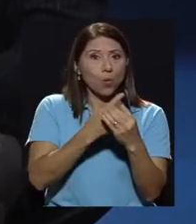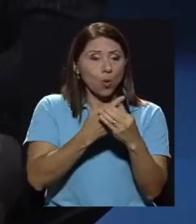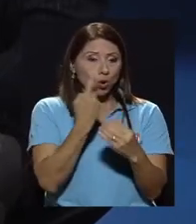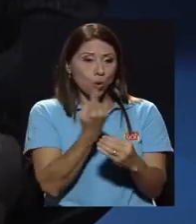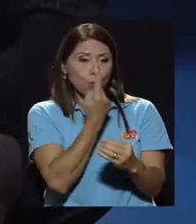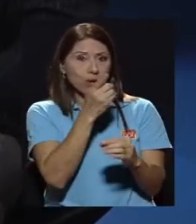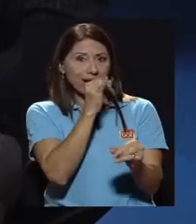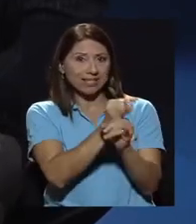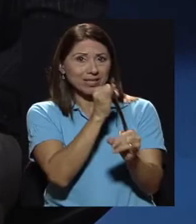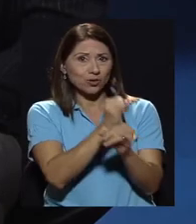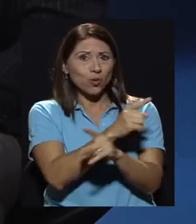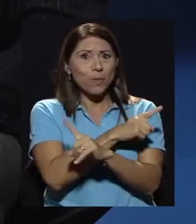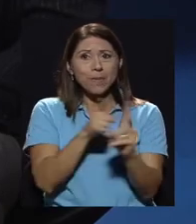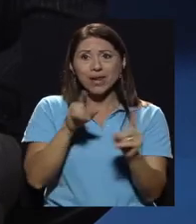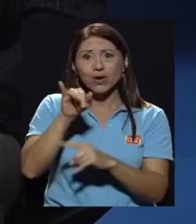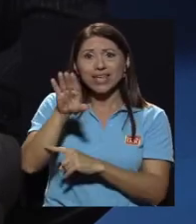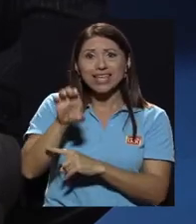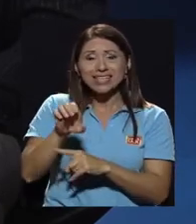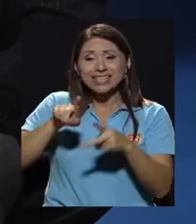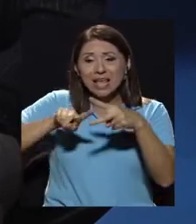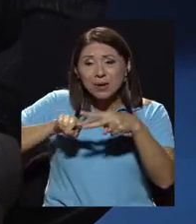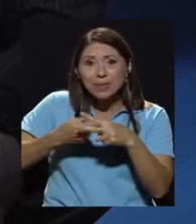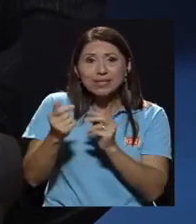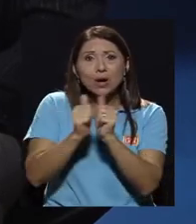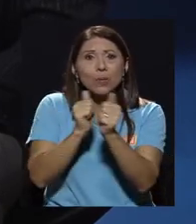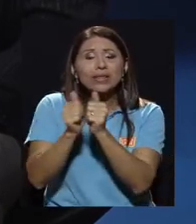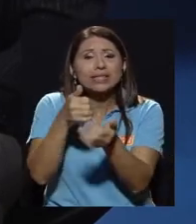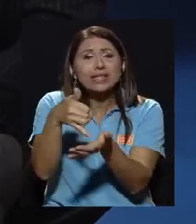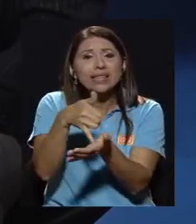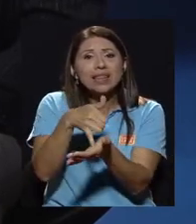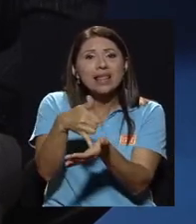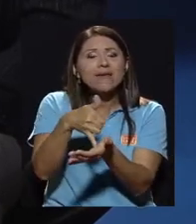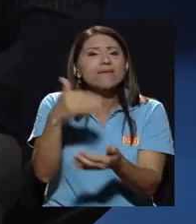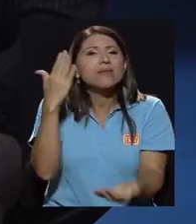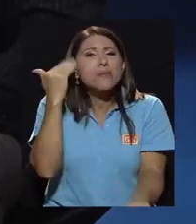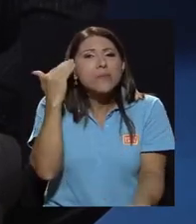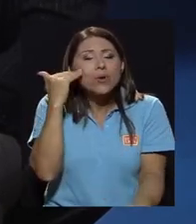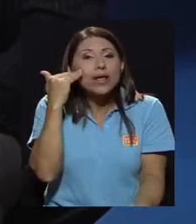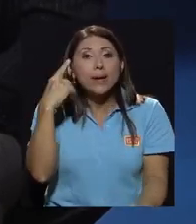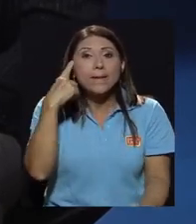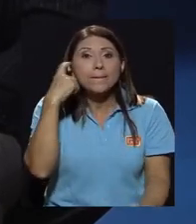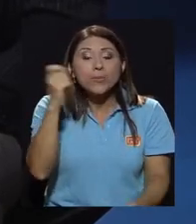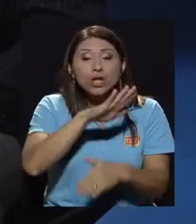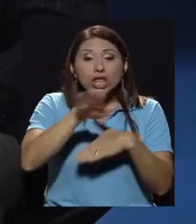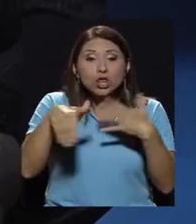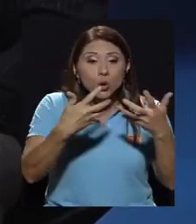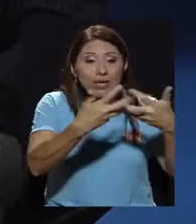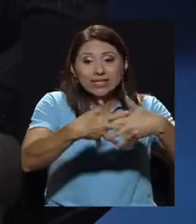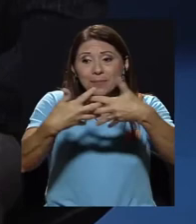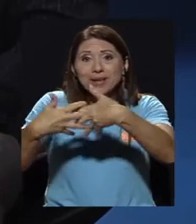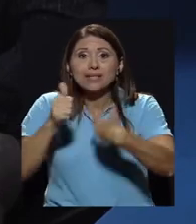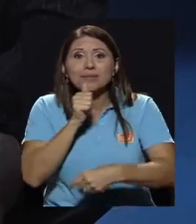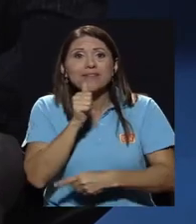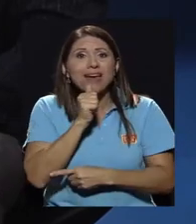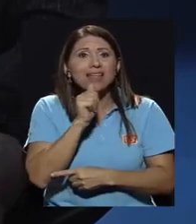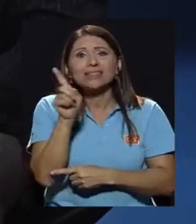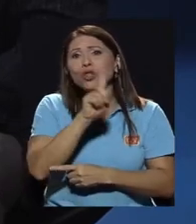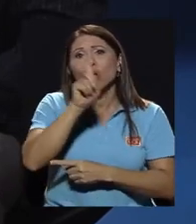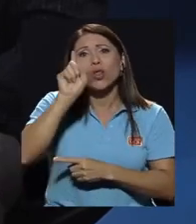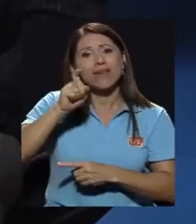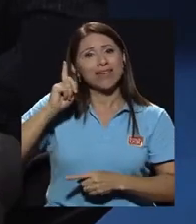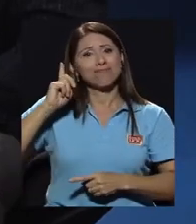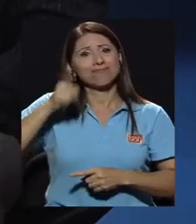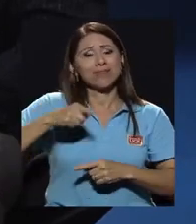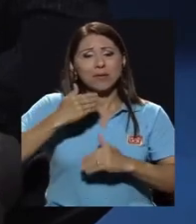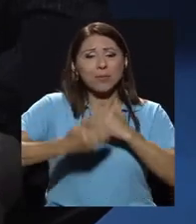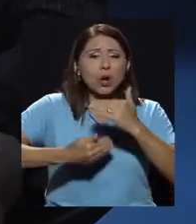el ICE entra muy débil a competir ¿por qué? porque precisamente todos los que son empresas privadas no tienen que pasar por todos los procesos